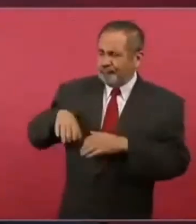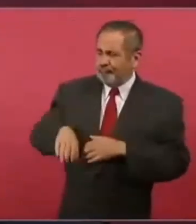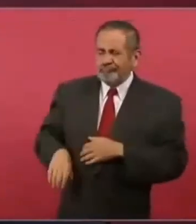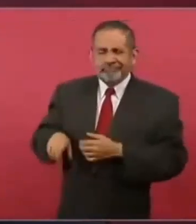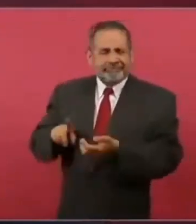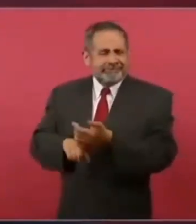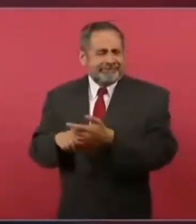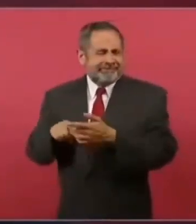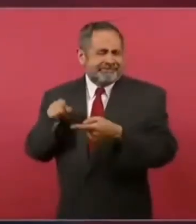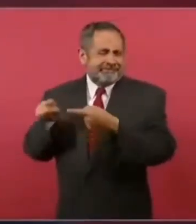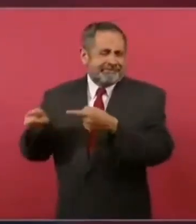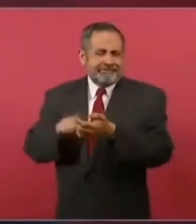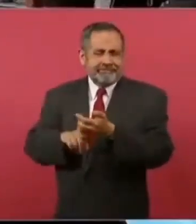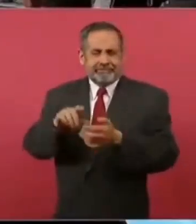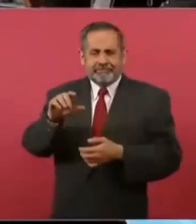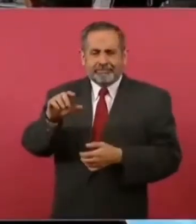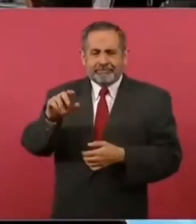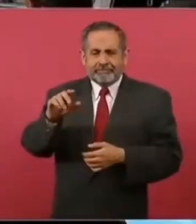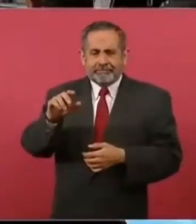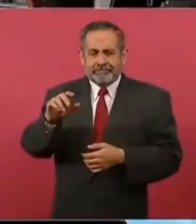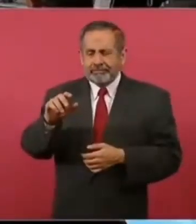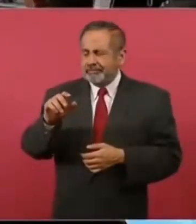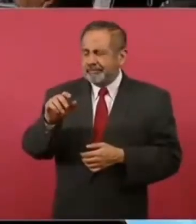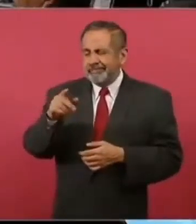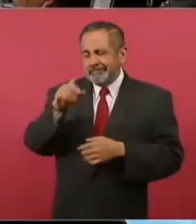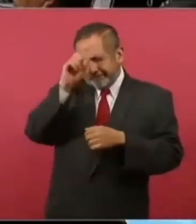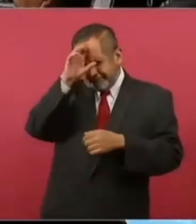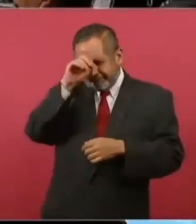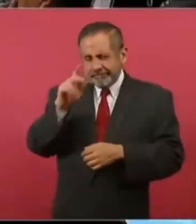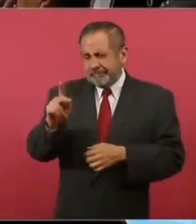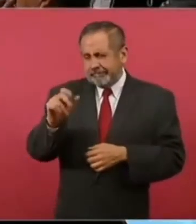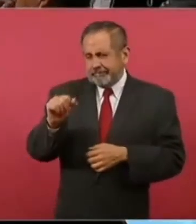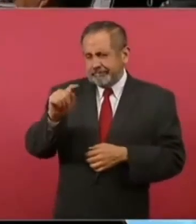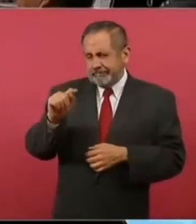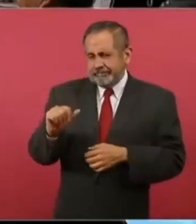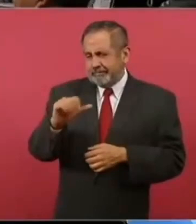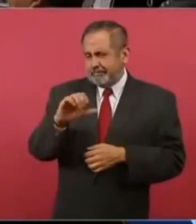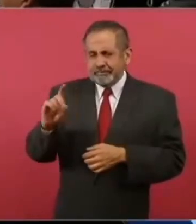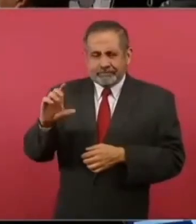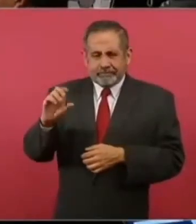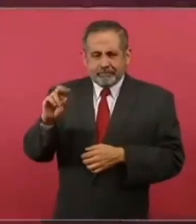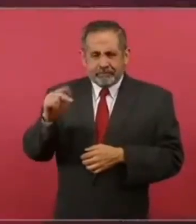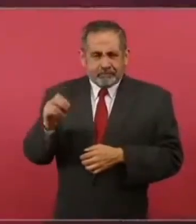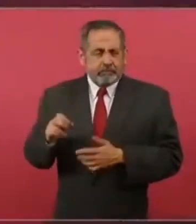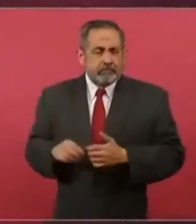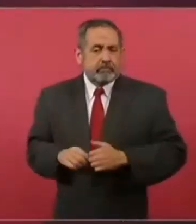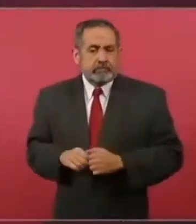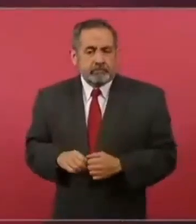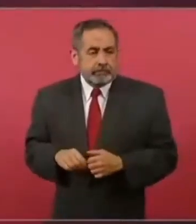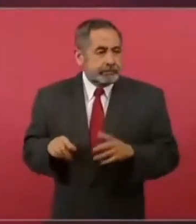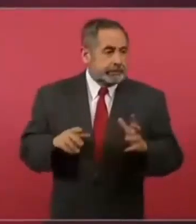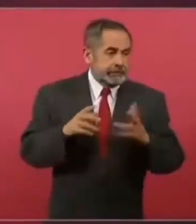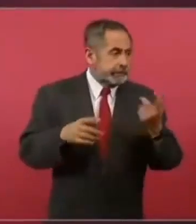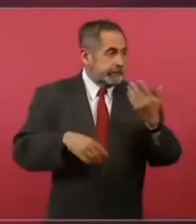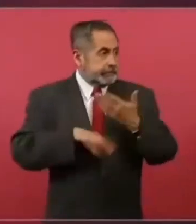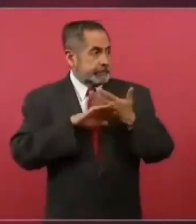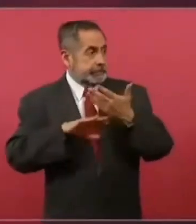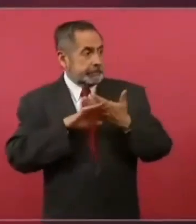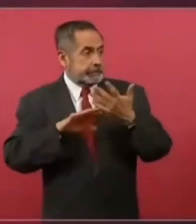cananea. De pasta de concho. O de pasta de concho. Y se tiene que ir